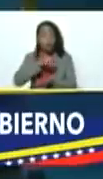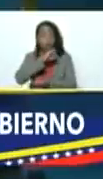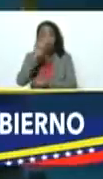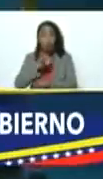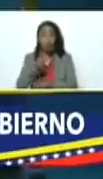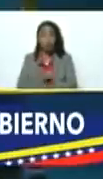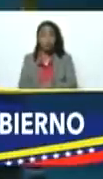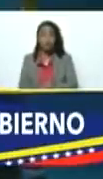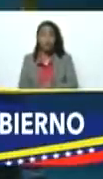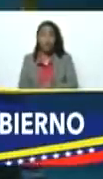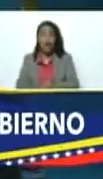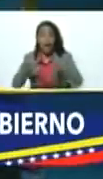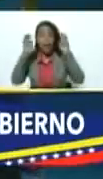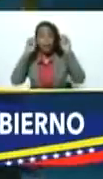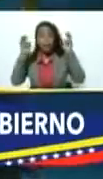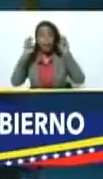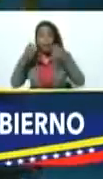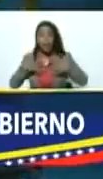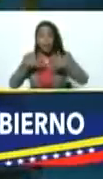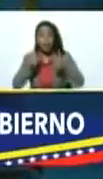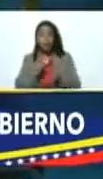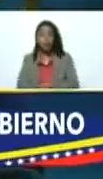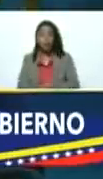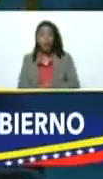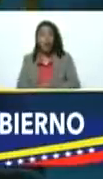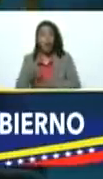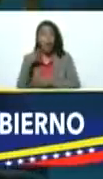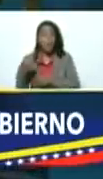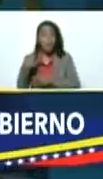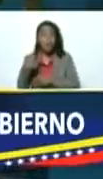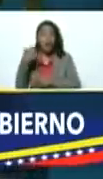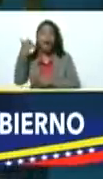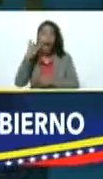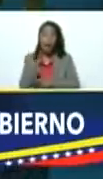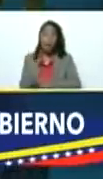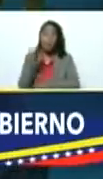el tema de la salud la inversión que hay que hacer